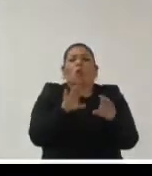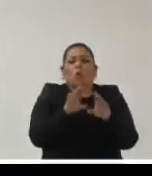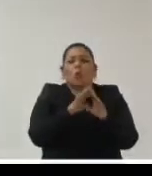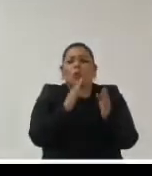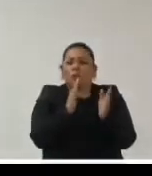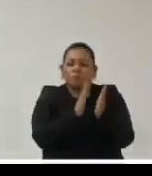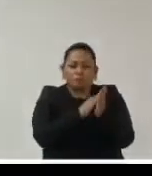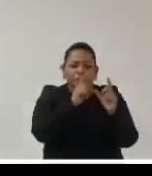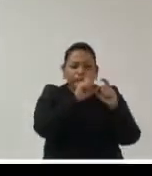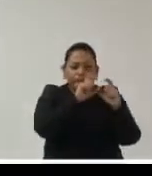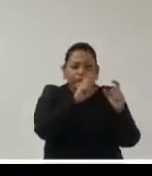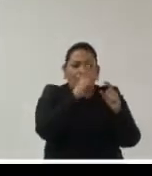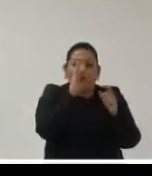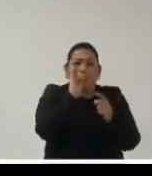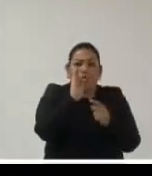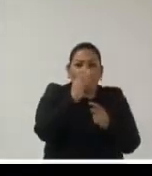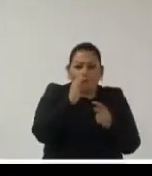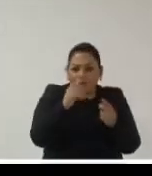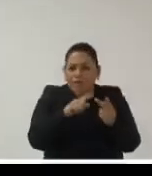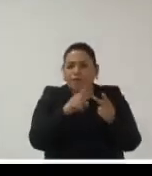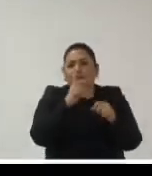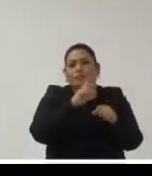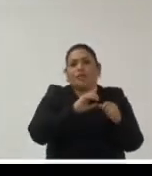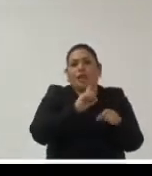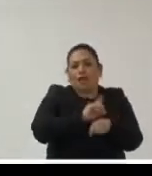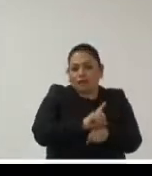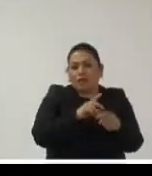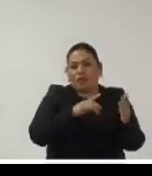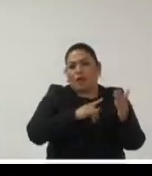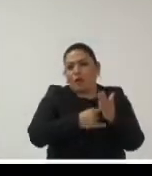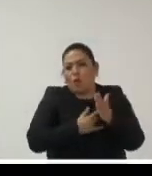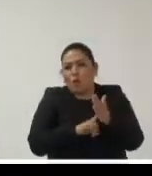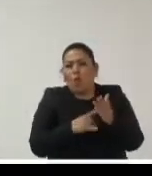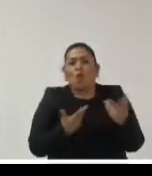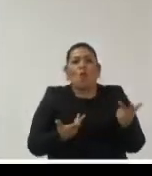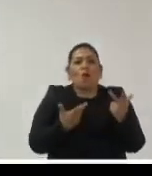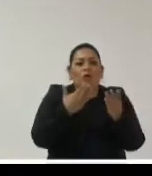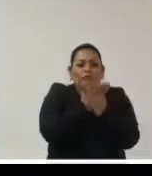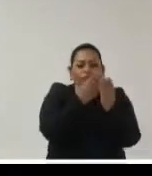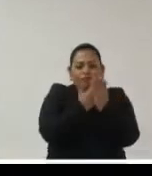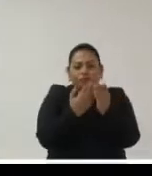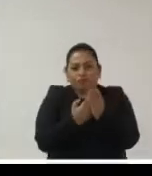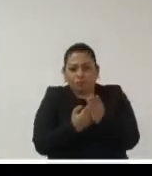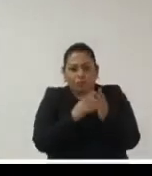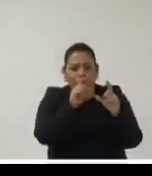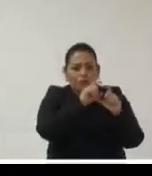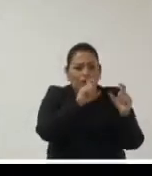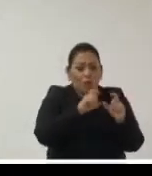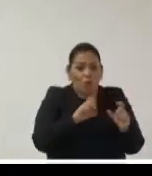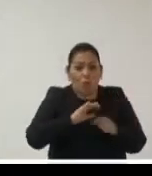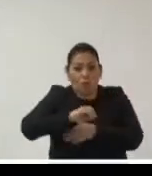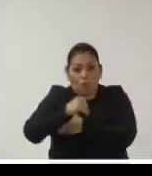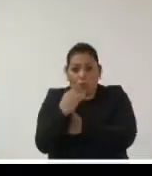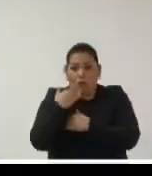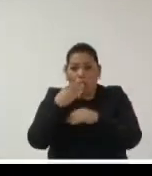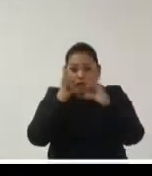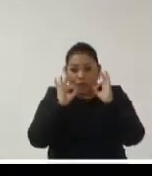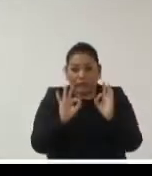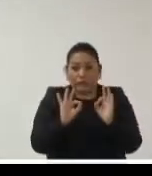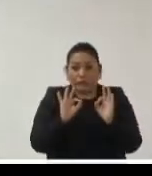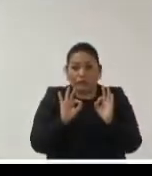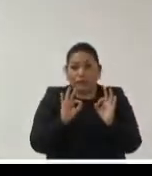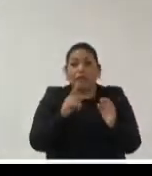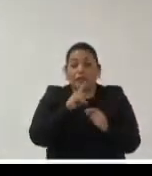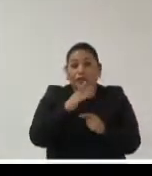estructurados de la misma manera que como conservamos los datos estructurados que son los documentos si queremos tener esas unidades